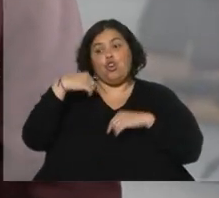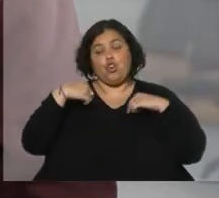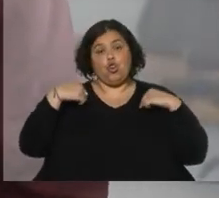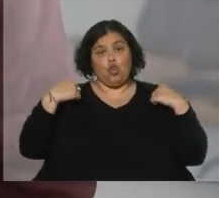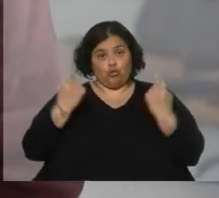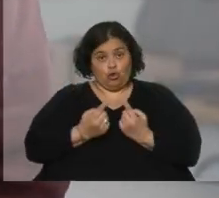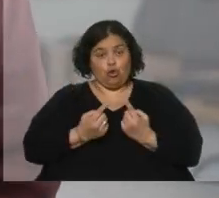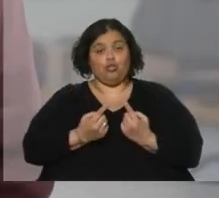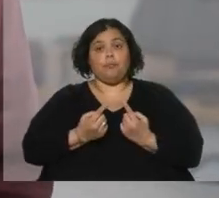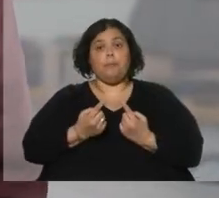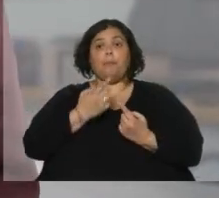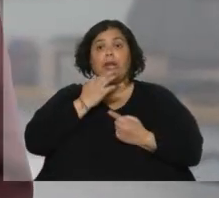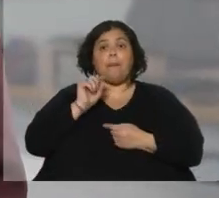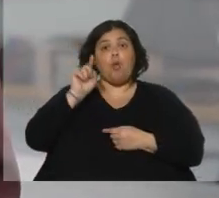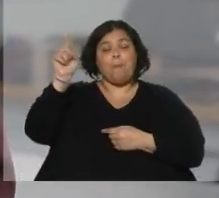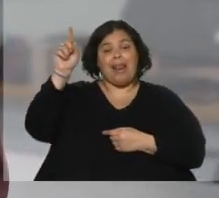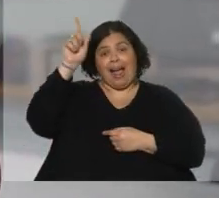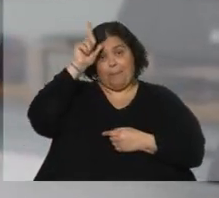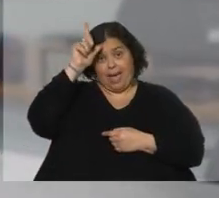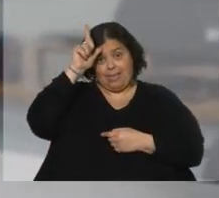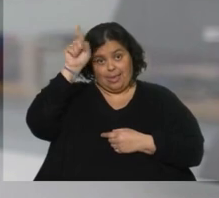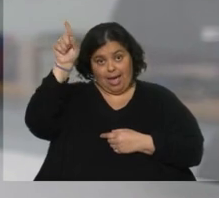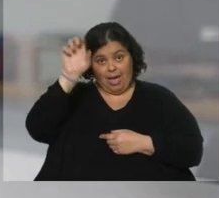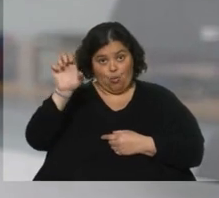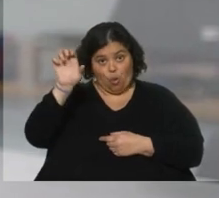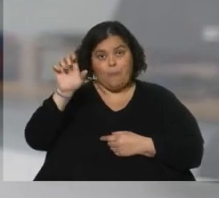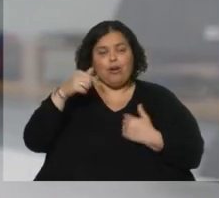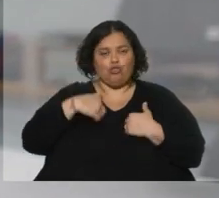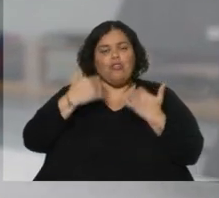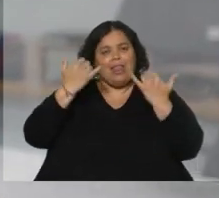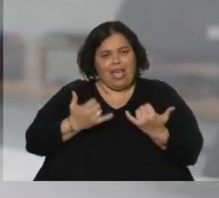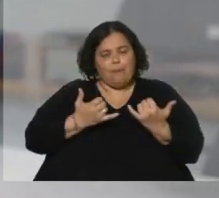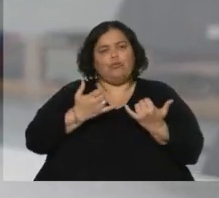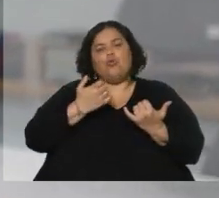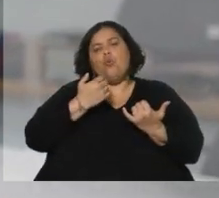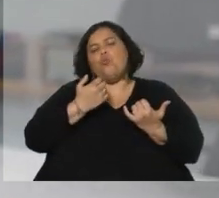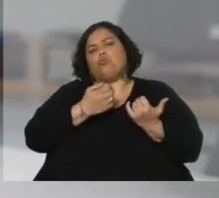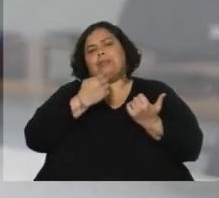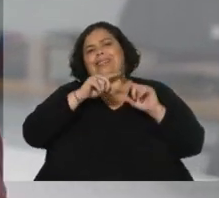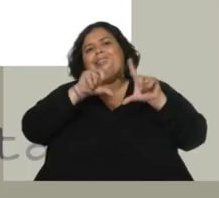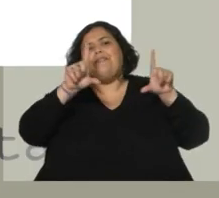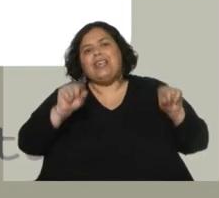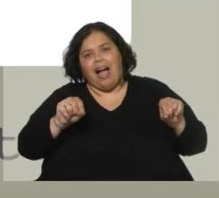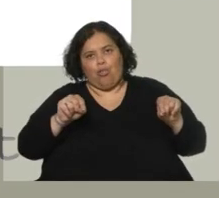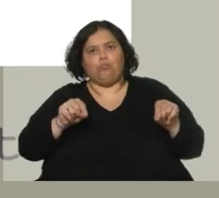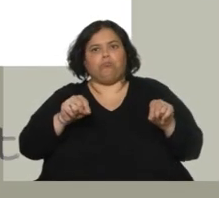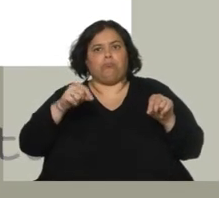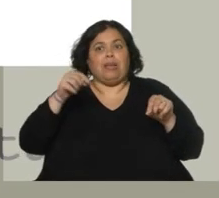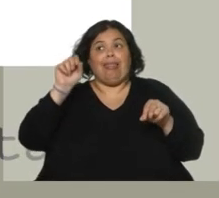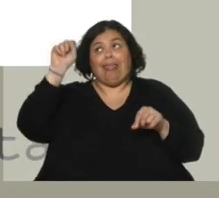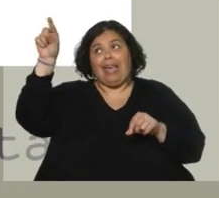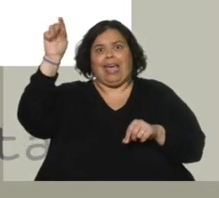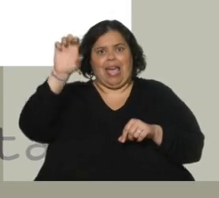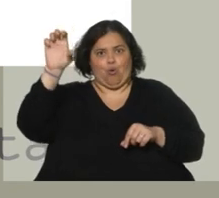de Europa, de Alemania específicamente, contamos con certificación de buenas prácticas de manufactura europeas, o sea,